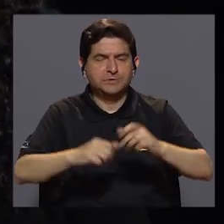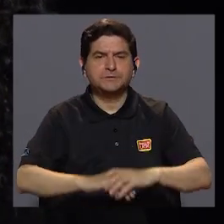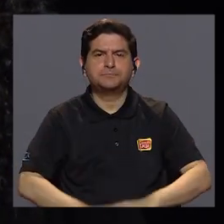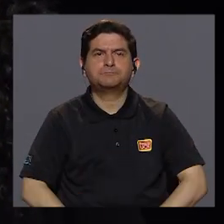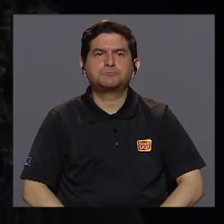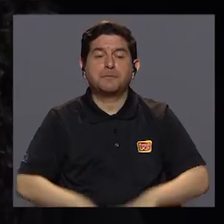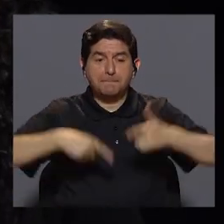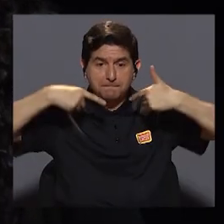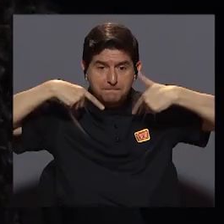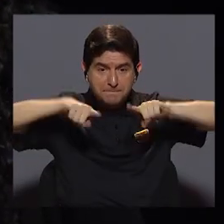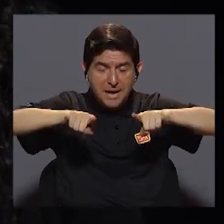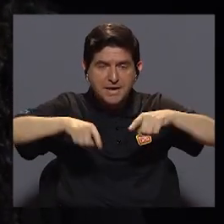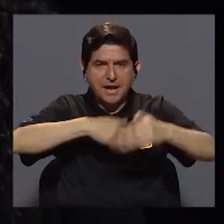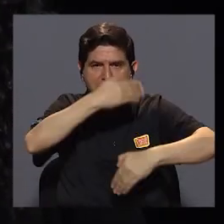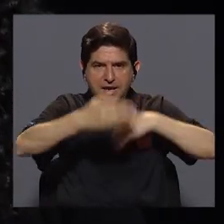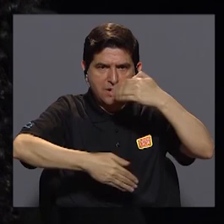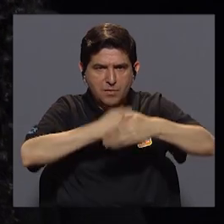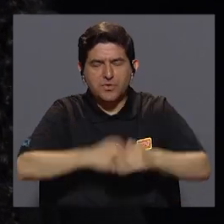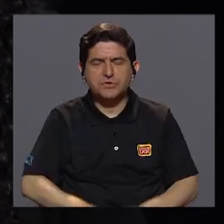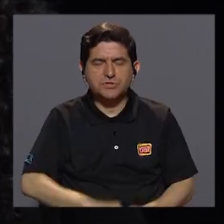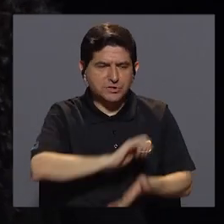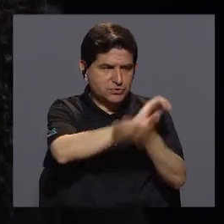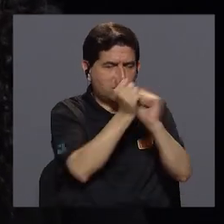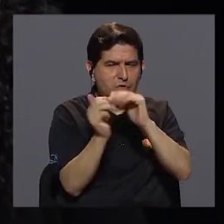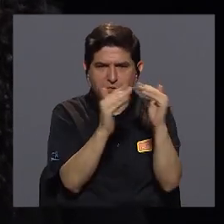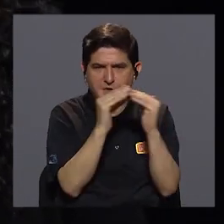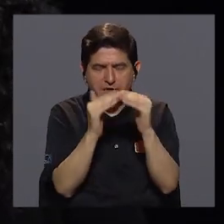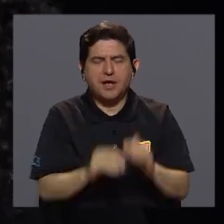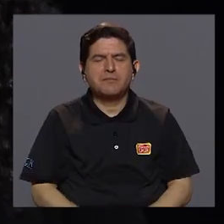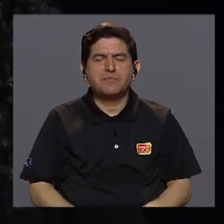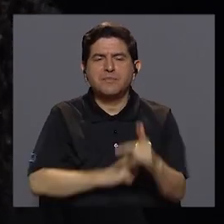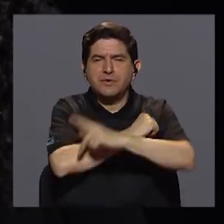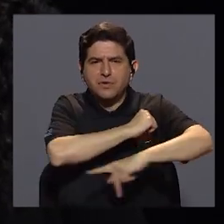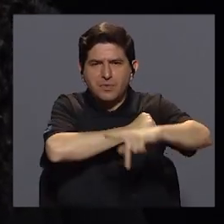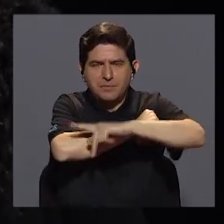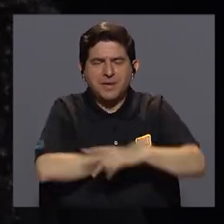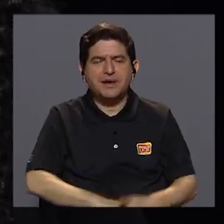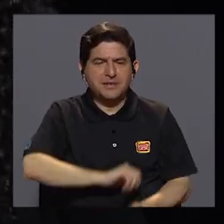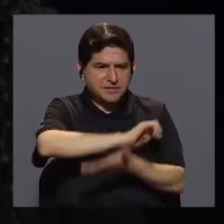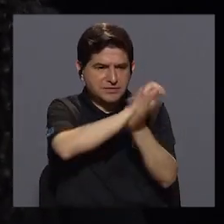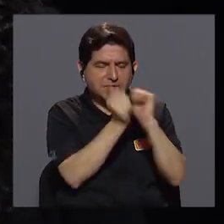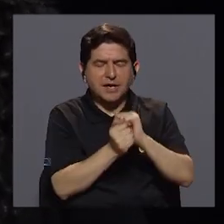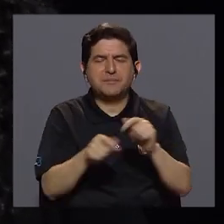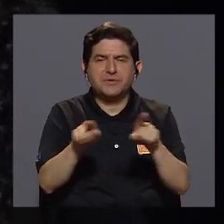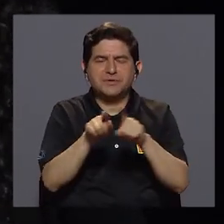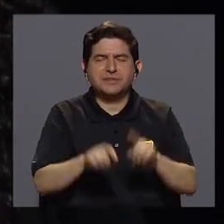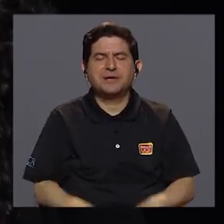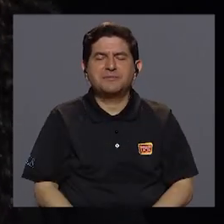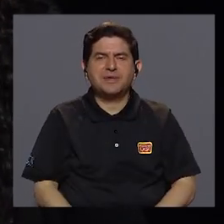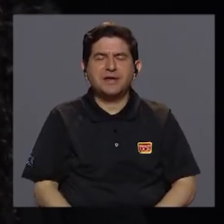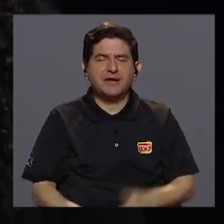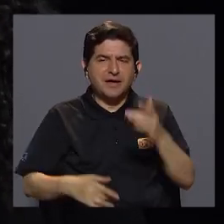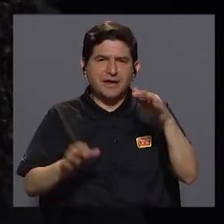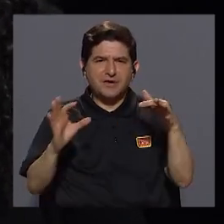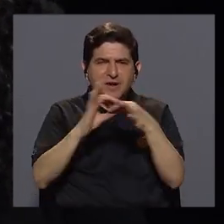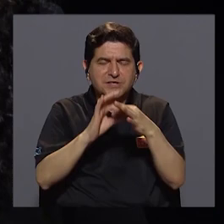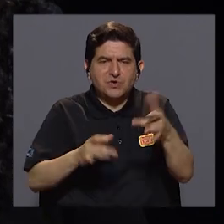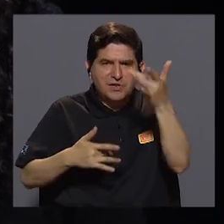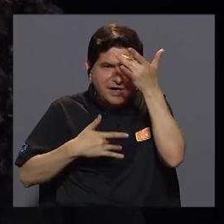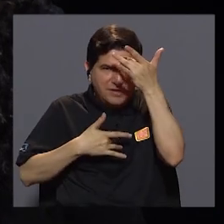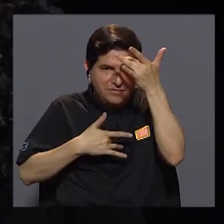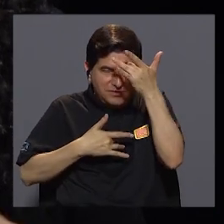paralelo al proceso de transición demográfica, los países viven una transición epidemiológica. ¿Qué quiere decir esto?